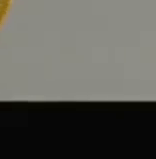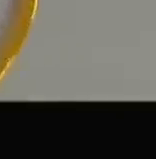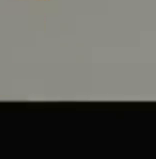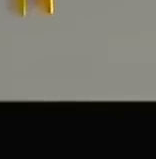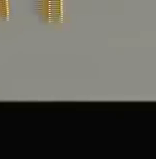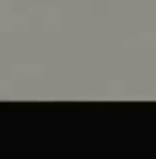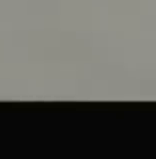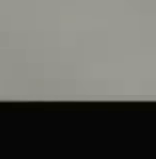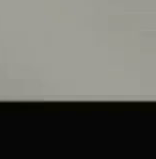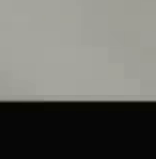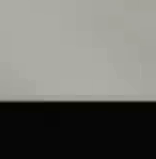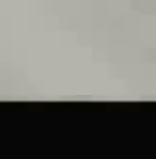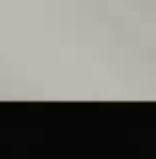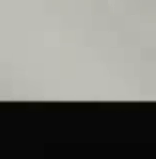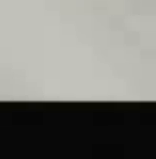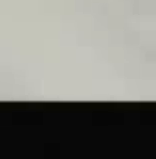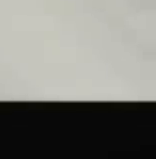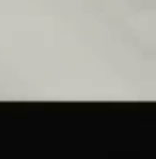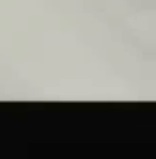Gracias por ver el